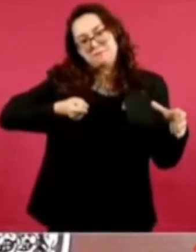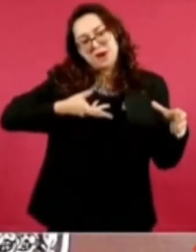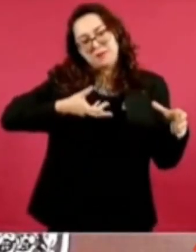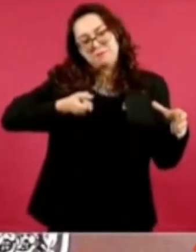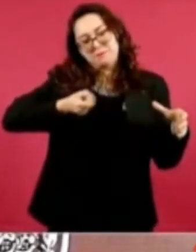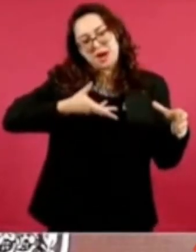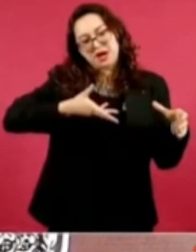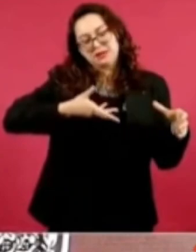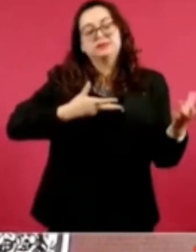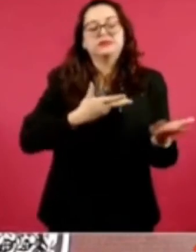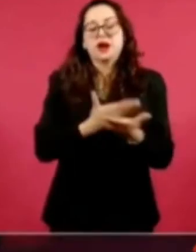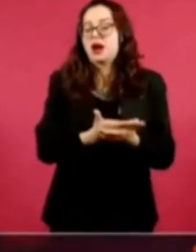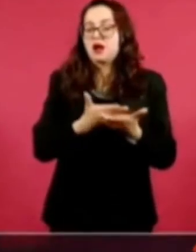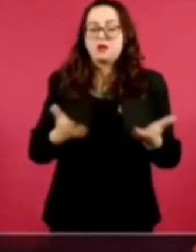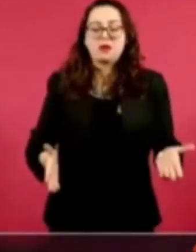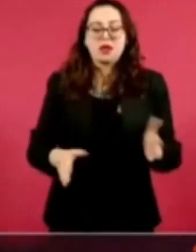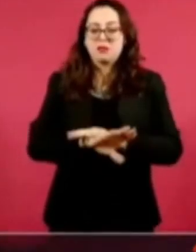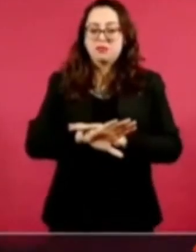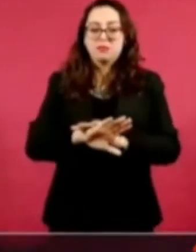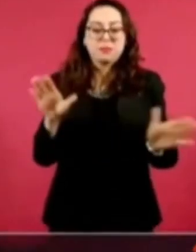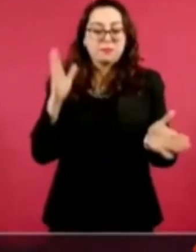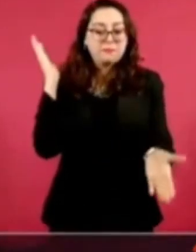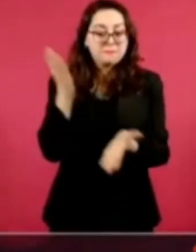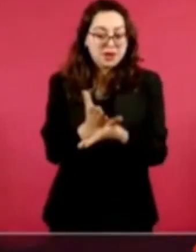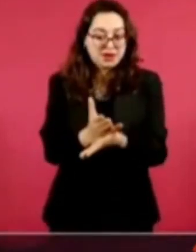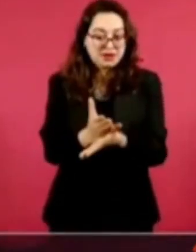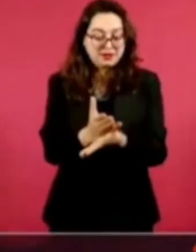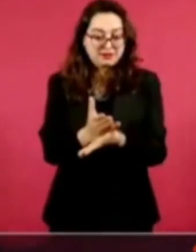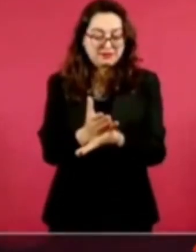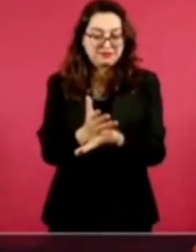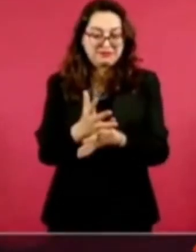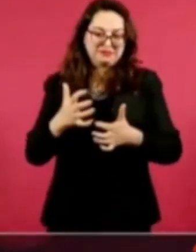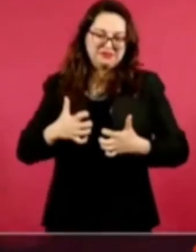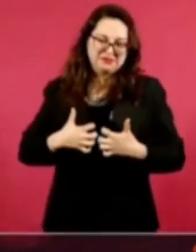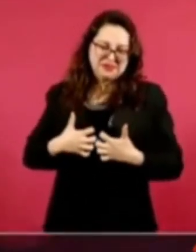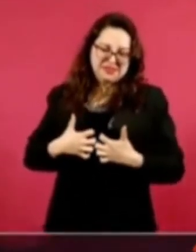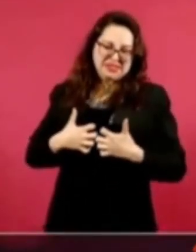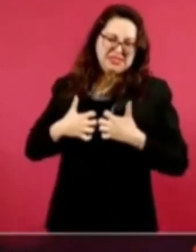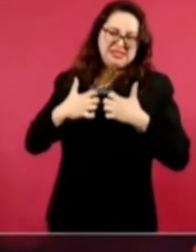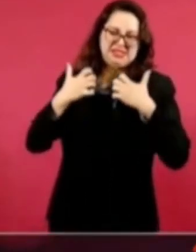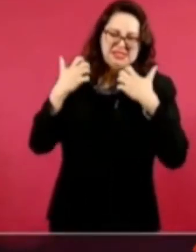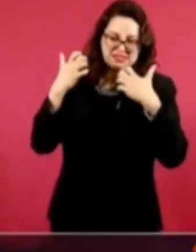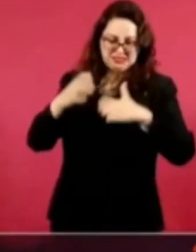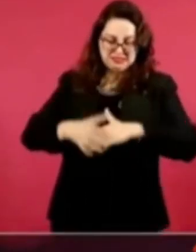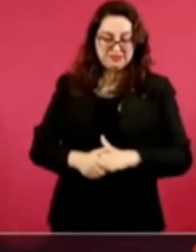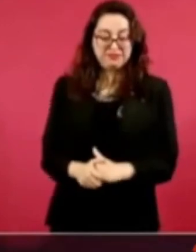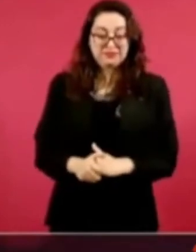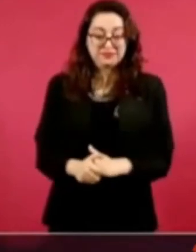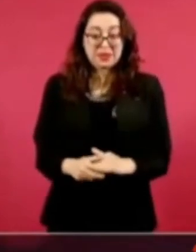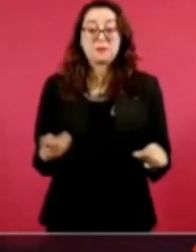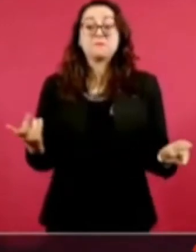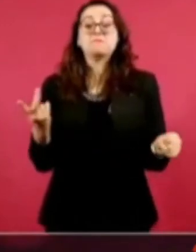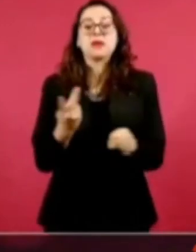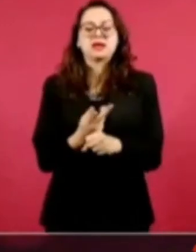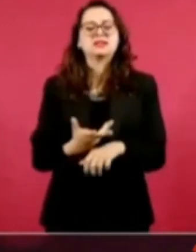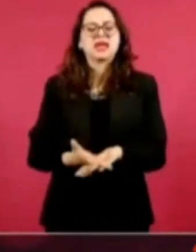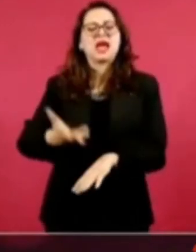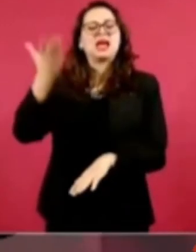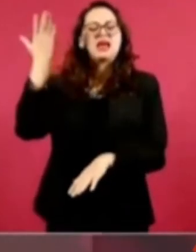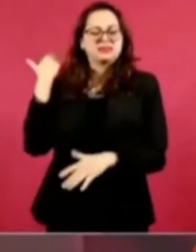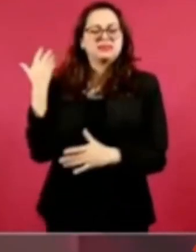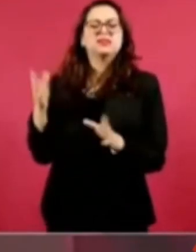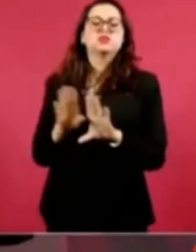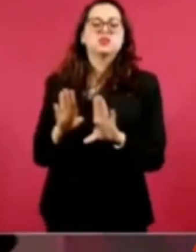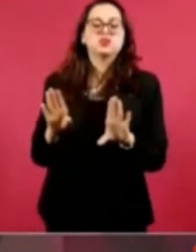No sólo porque se les entregaba publicidad, se les